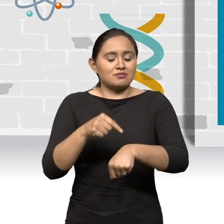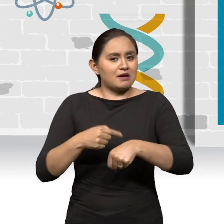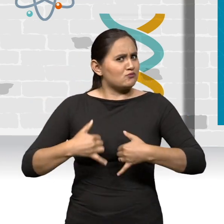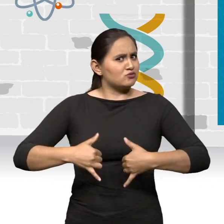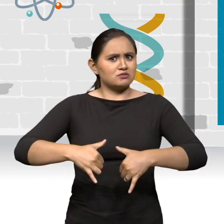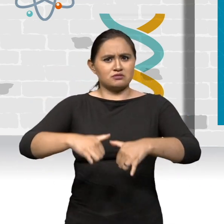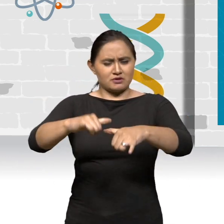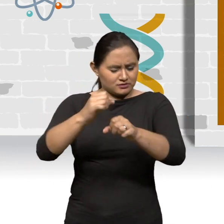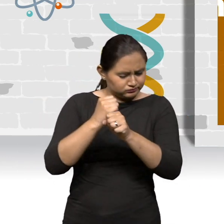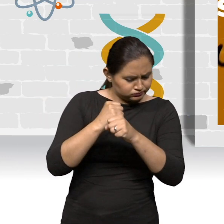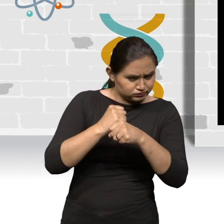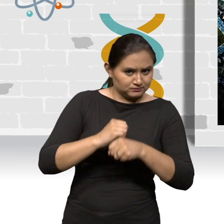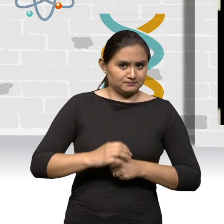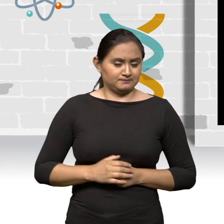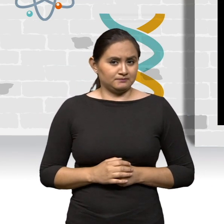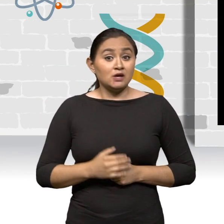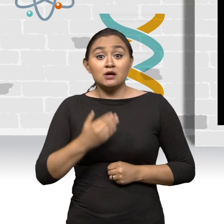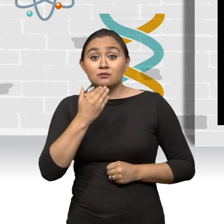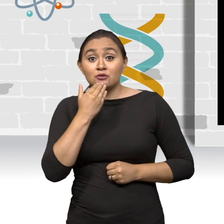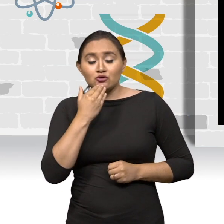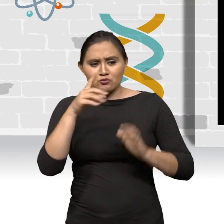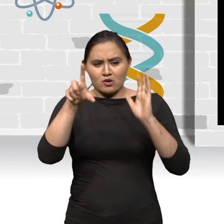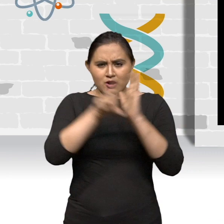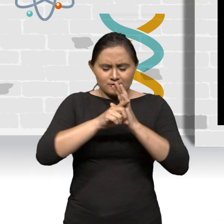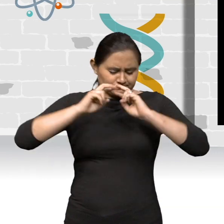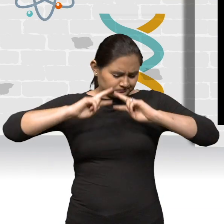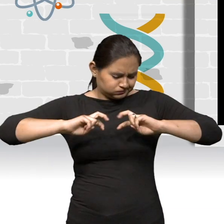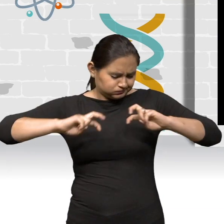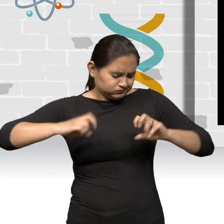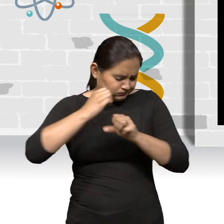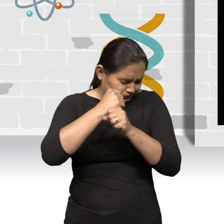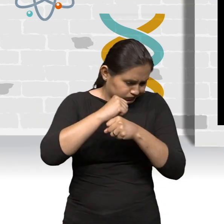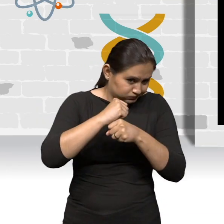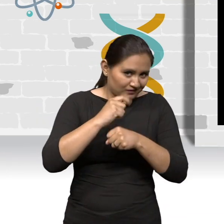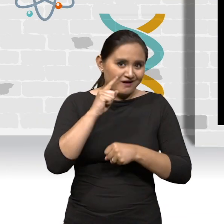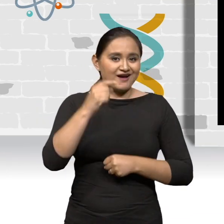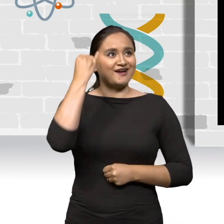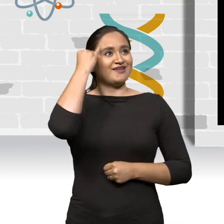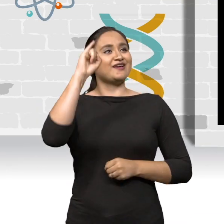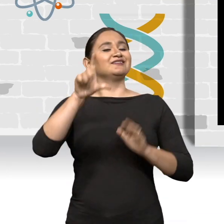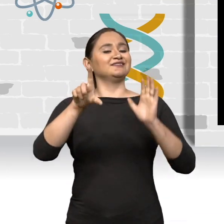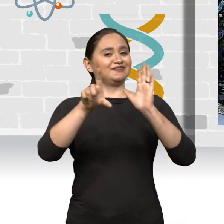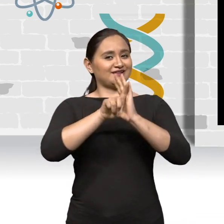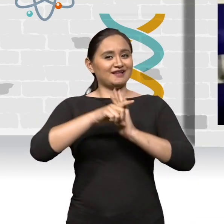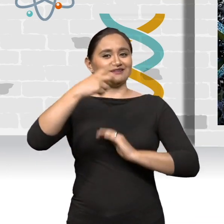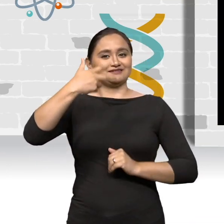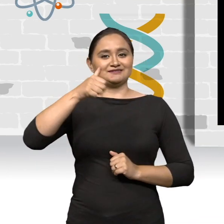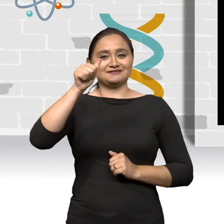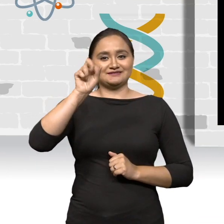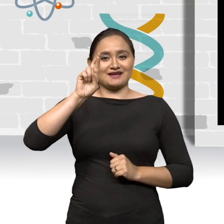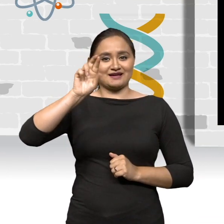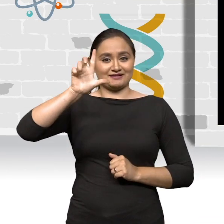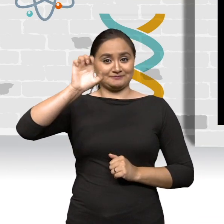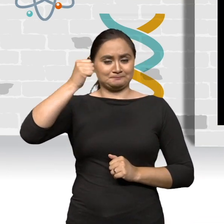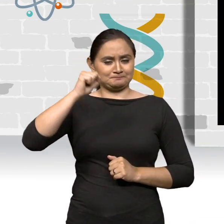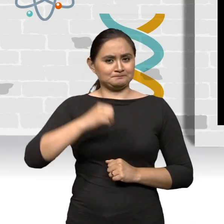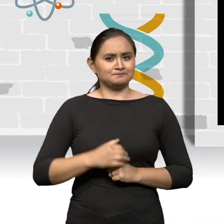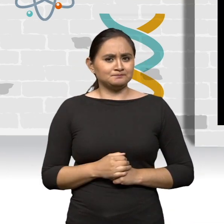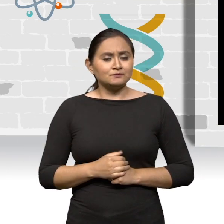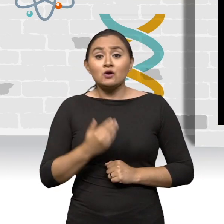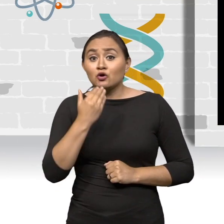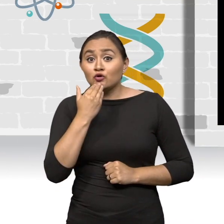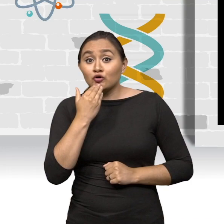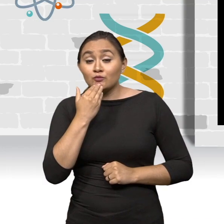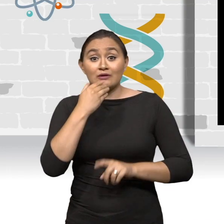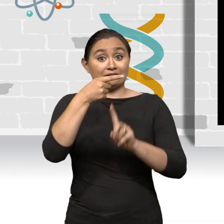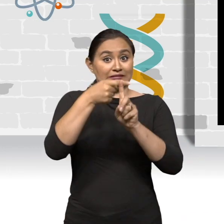que dura el experimento. Las conclusiones de este experimento dieron lugar a la ley de Charles. Lo que Charles descubrió fue